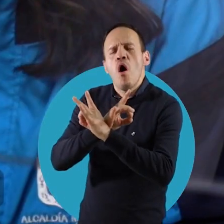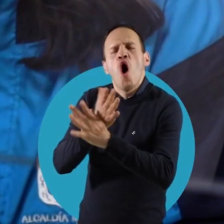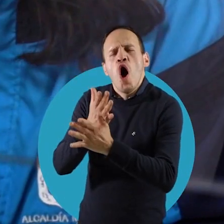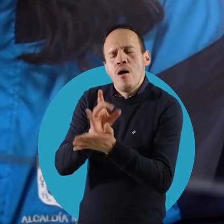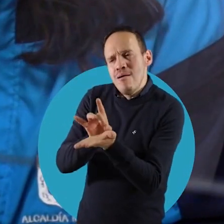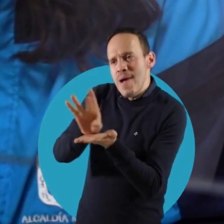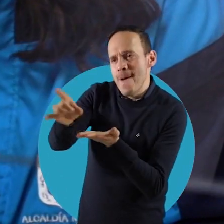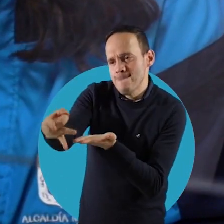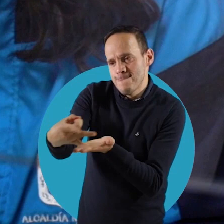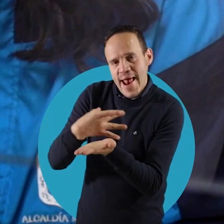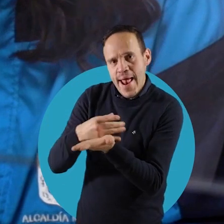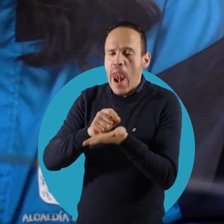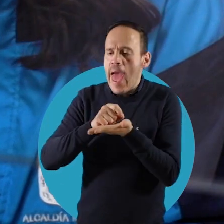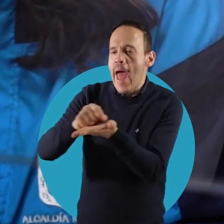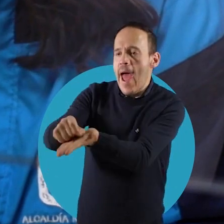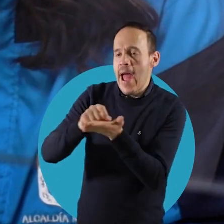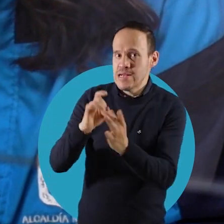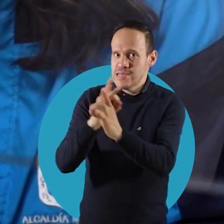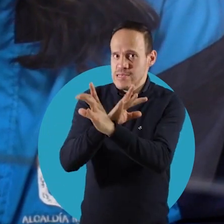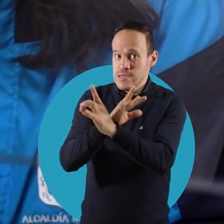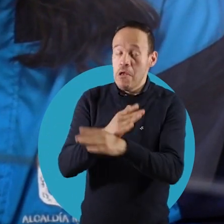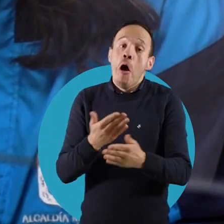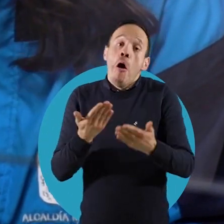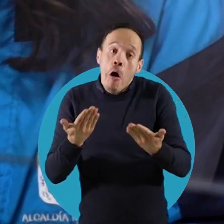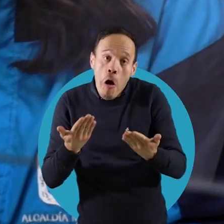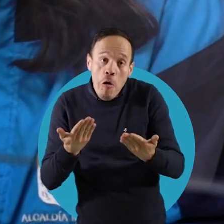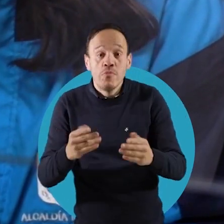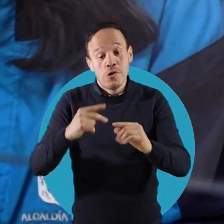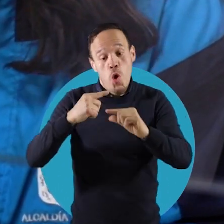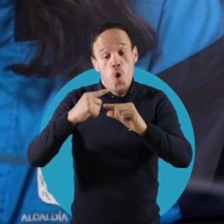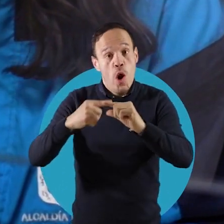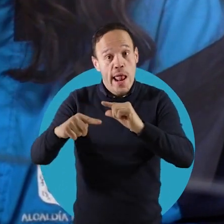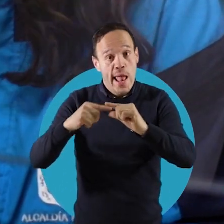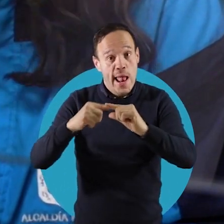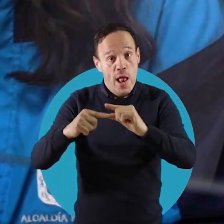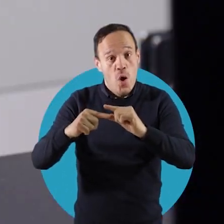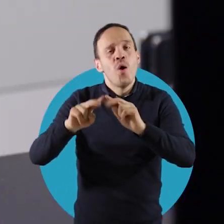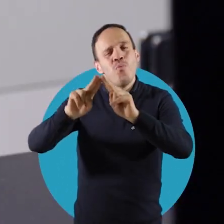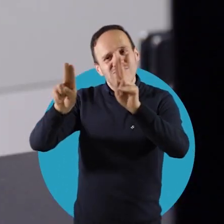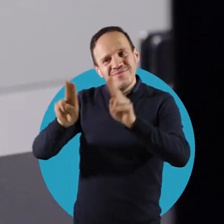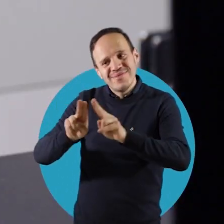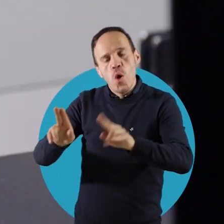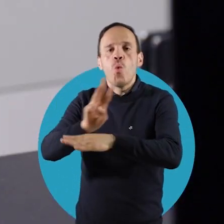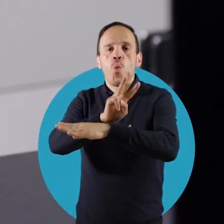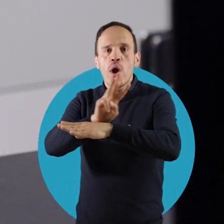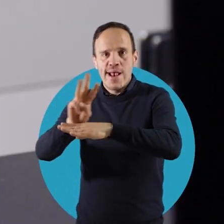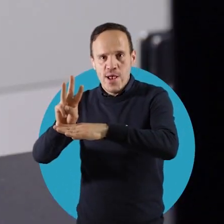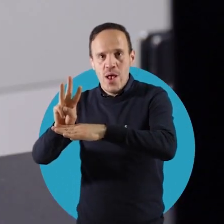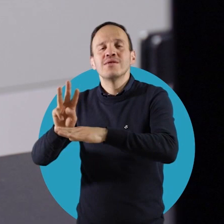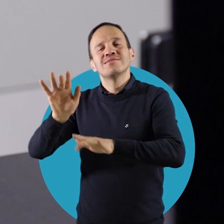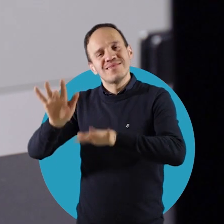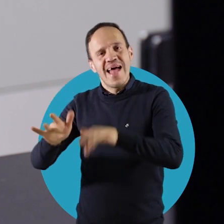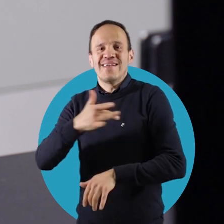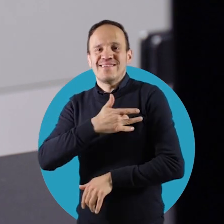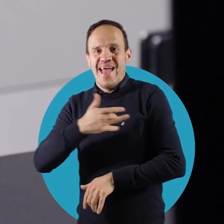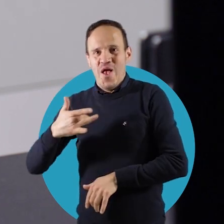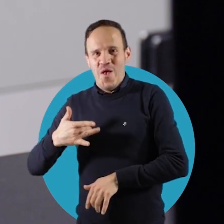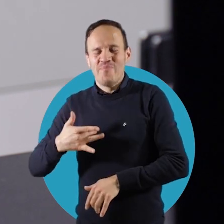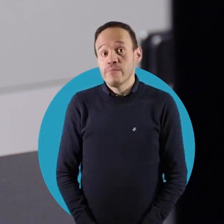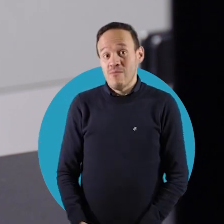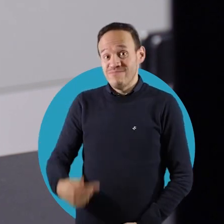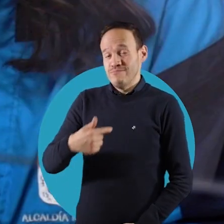chat entrando a la página web de la Secretaría de Salud o igual a nuestro correo institucional.